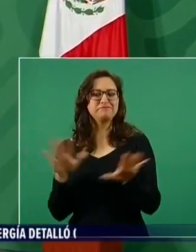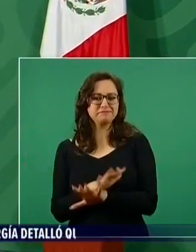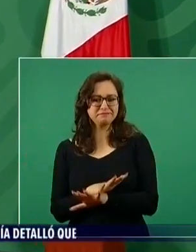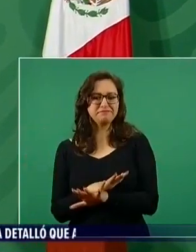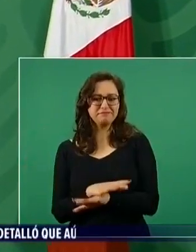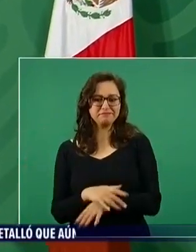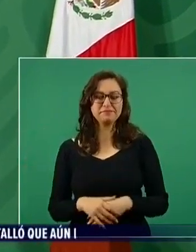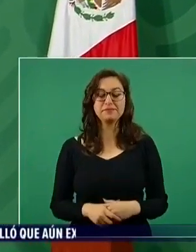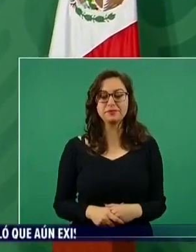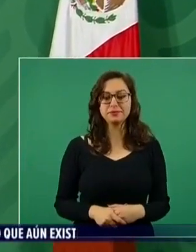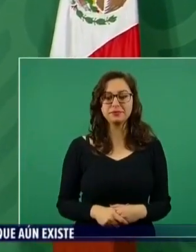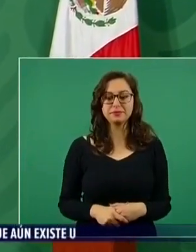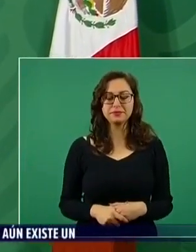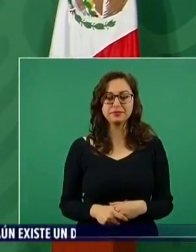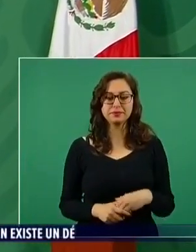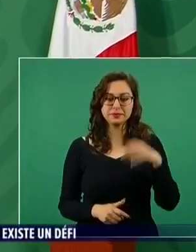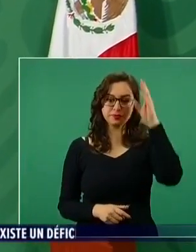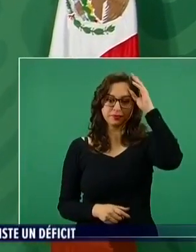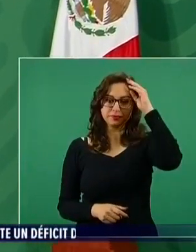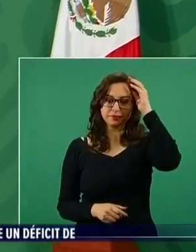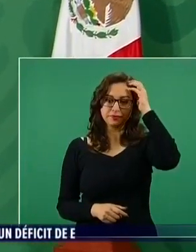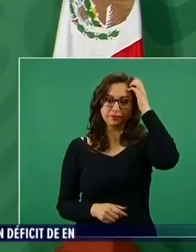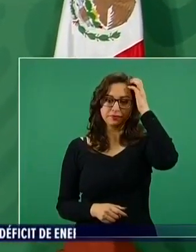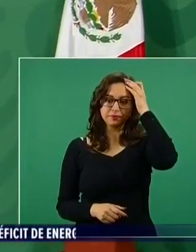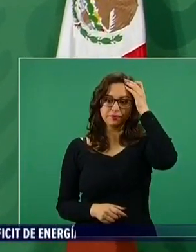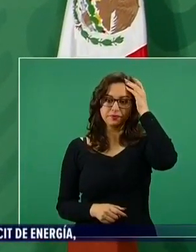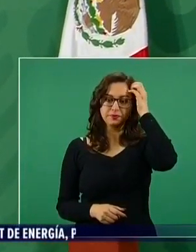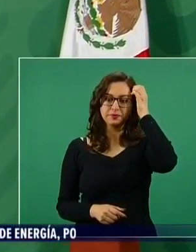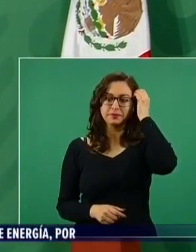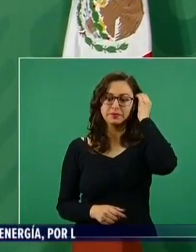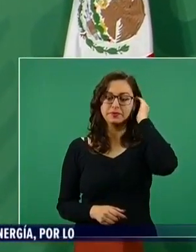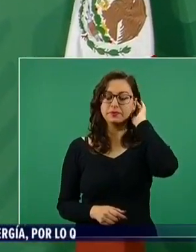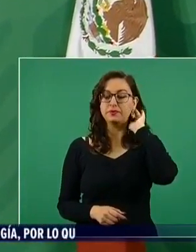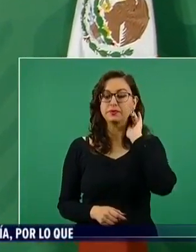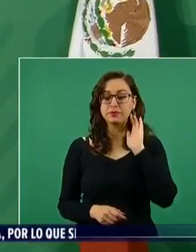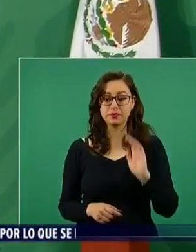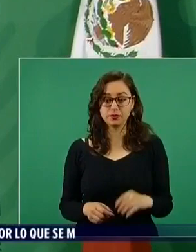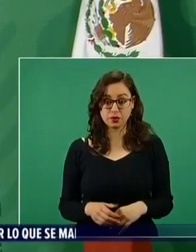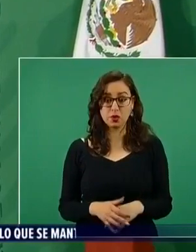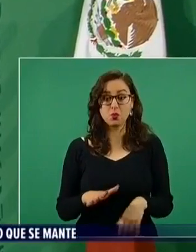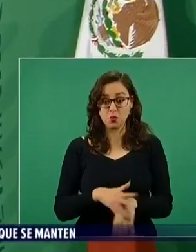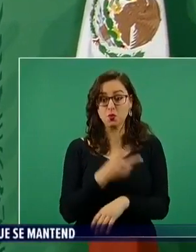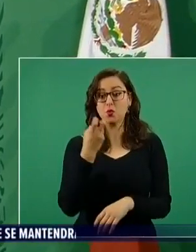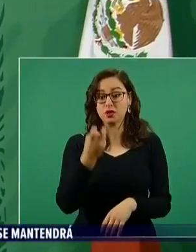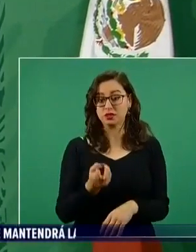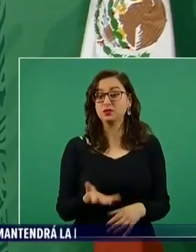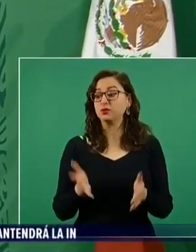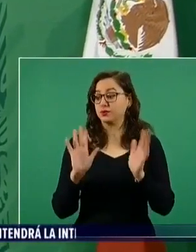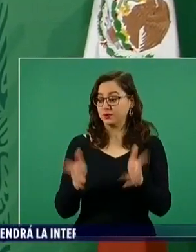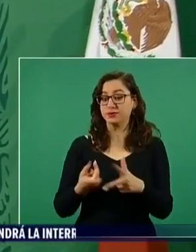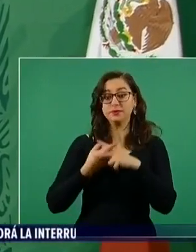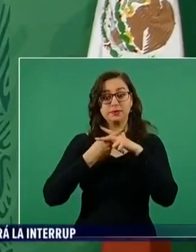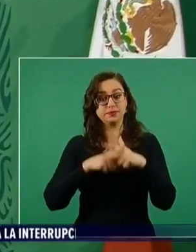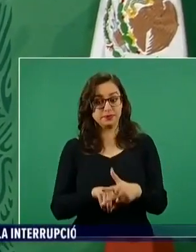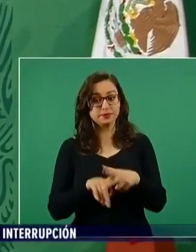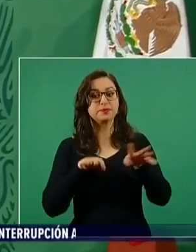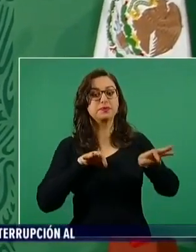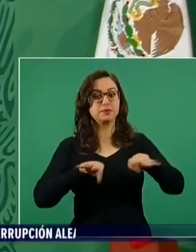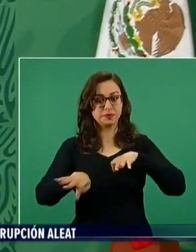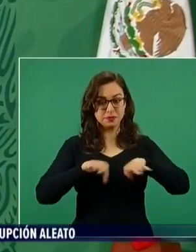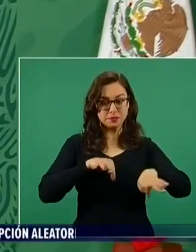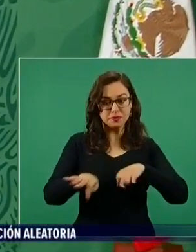De modo que se está haciendo ese trabajo, que